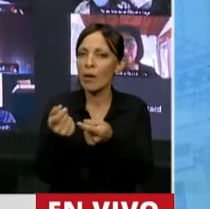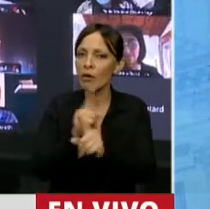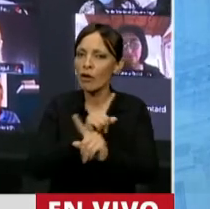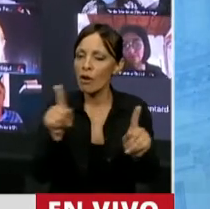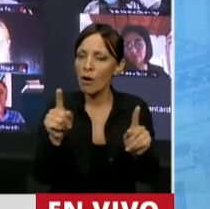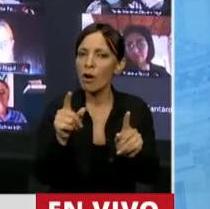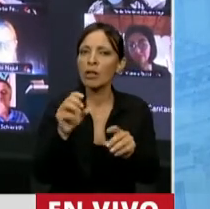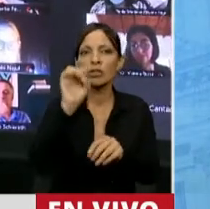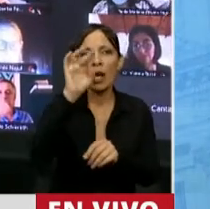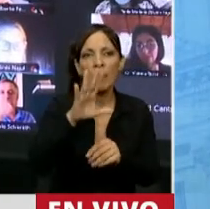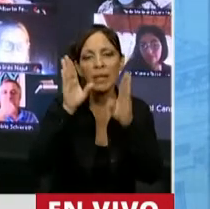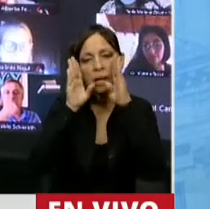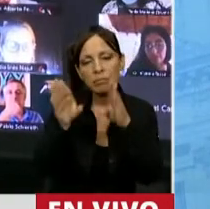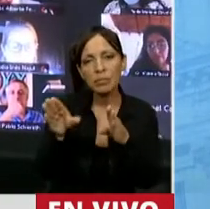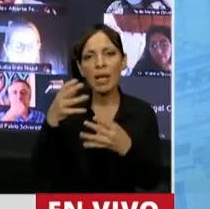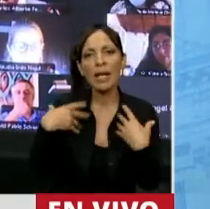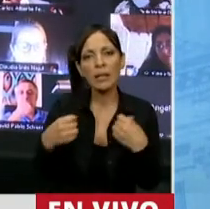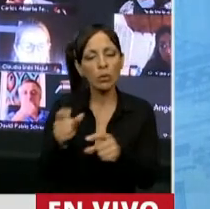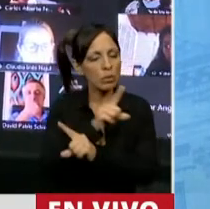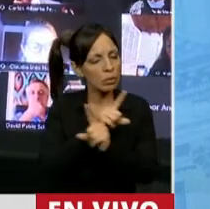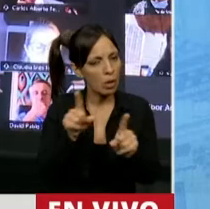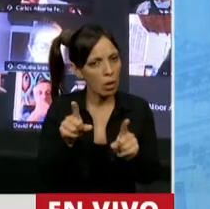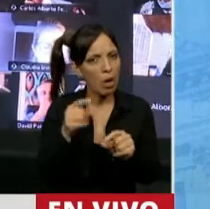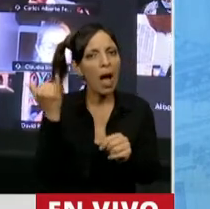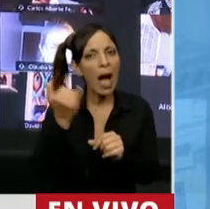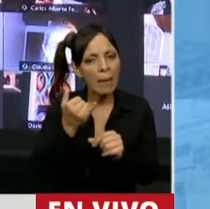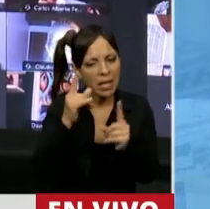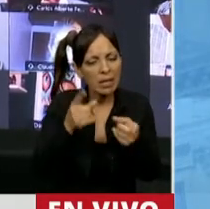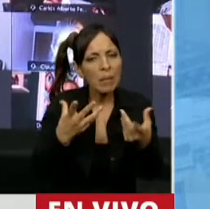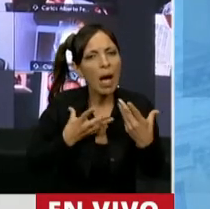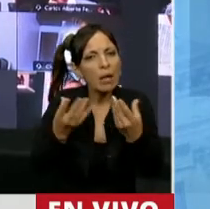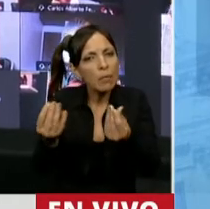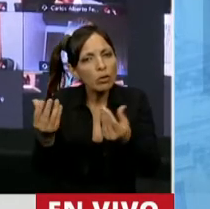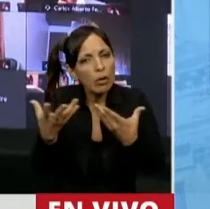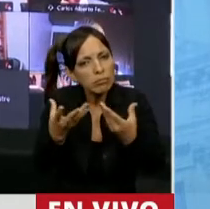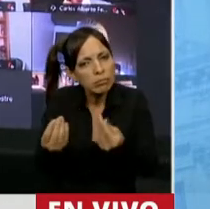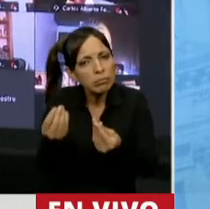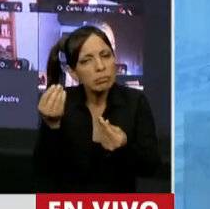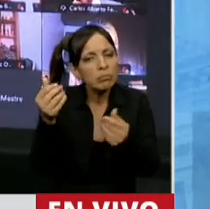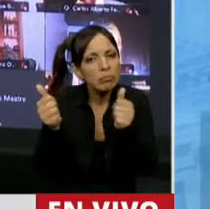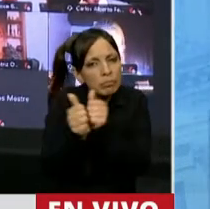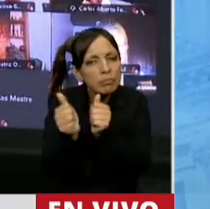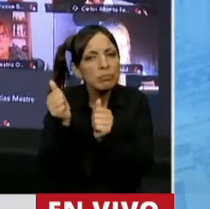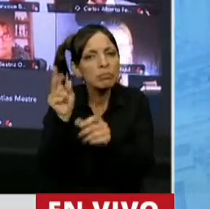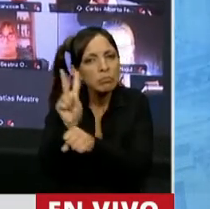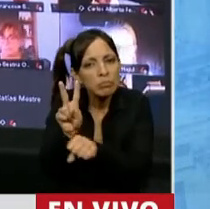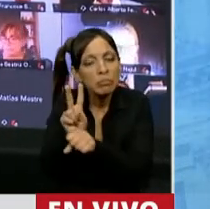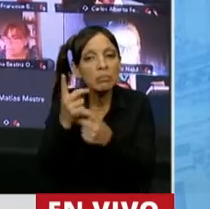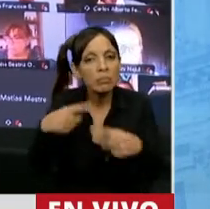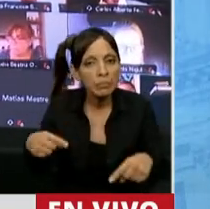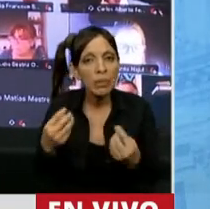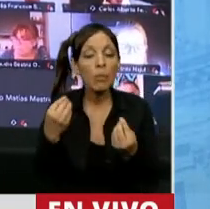acompañamiento en la salud de esta niña, sino que también en la parte emocional fue acompañada, ya que esta pequeña